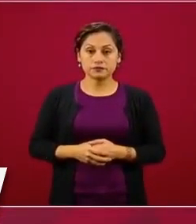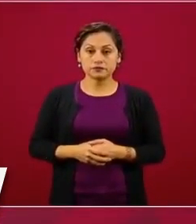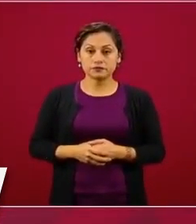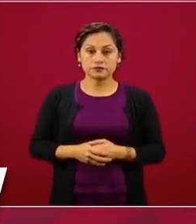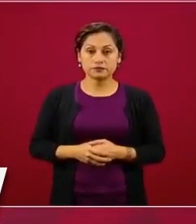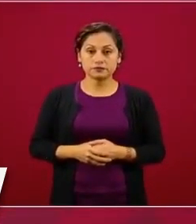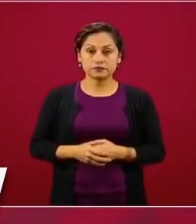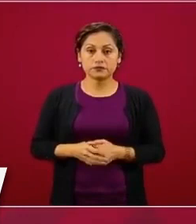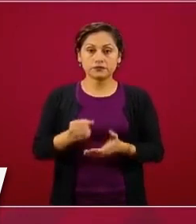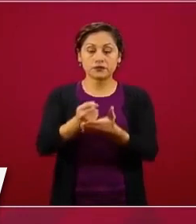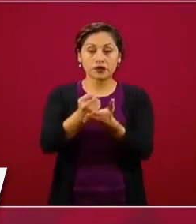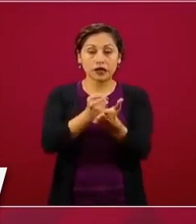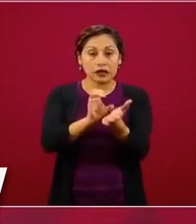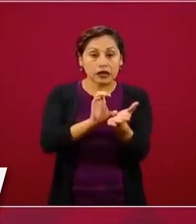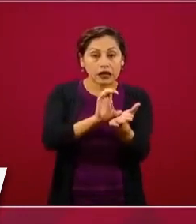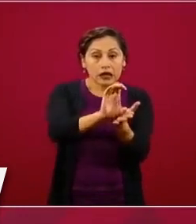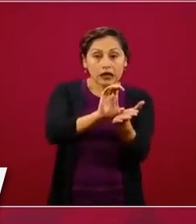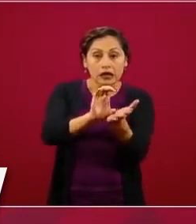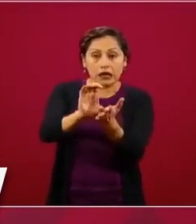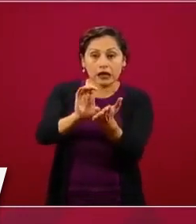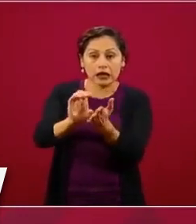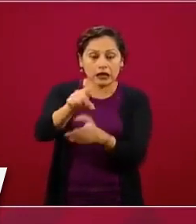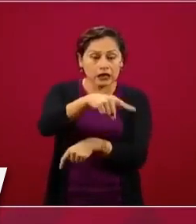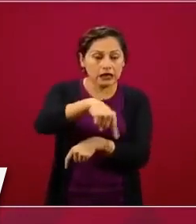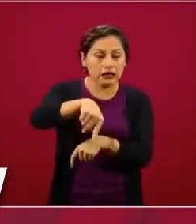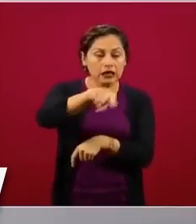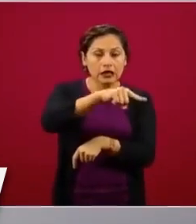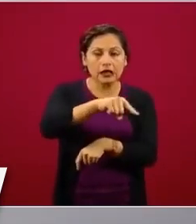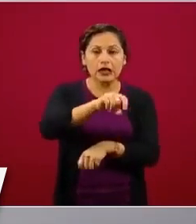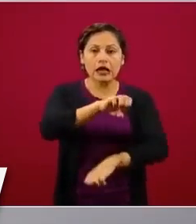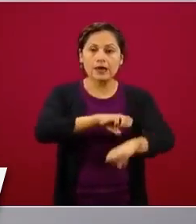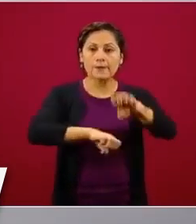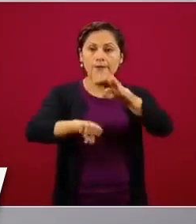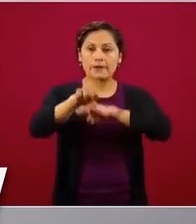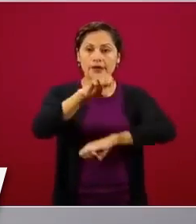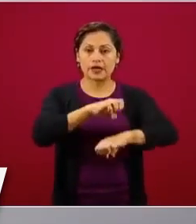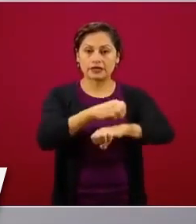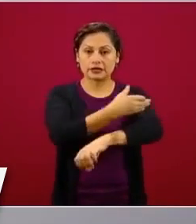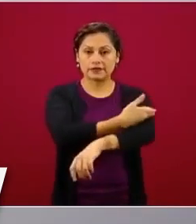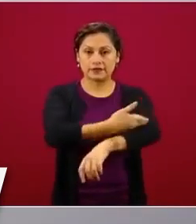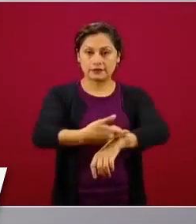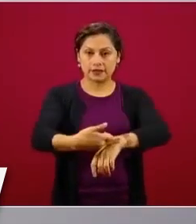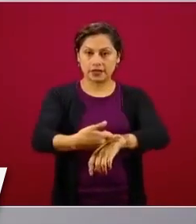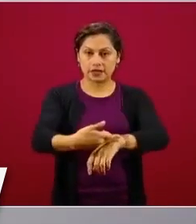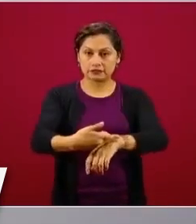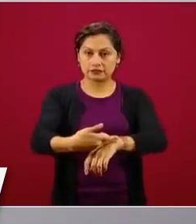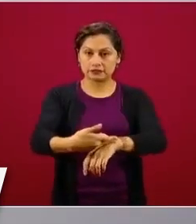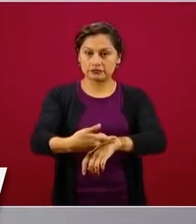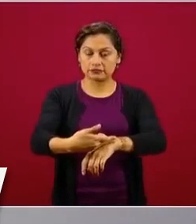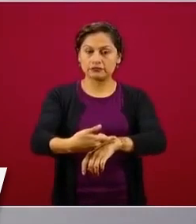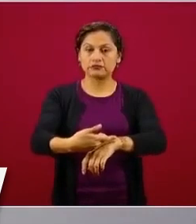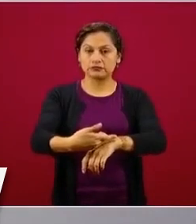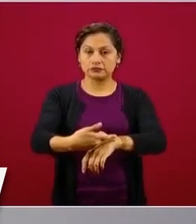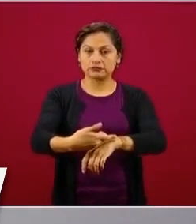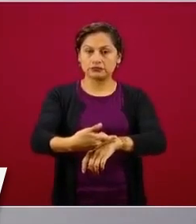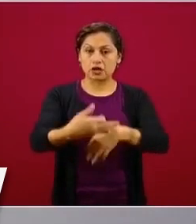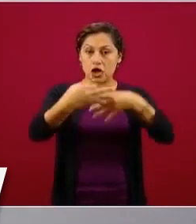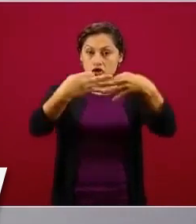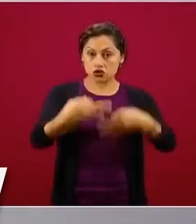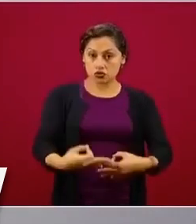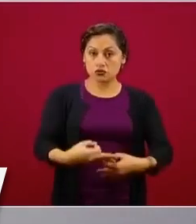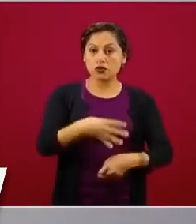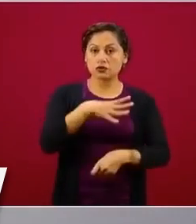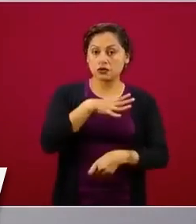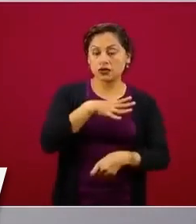créditos a empresas familiares, tanto del sector formal como del sector